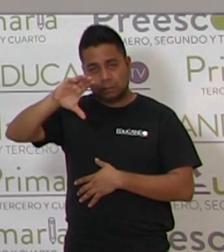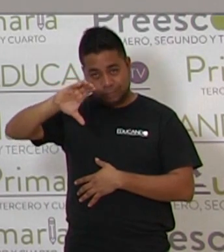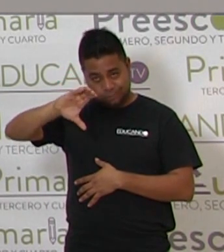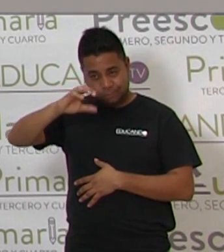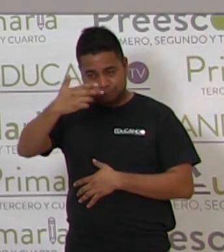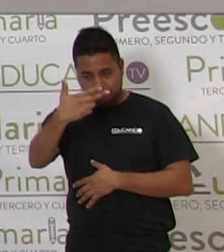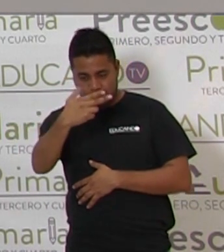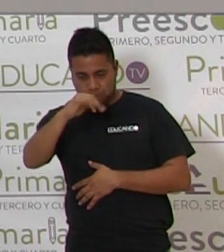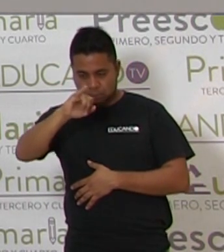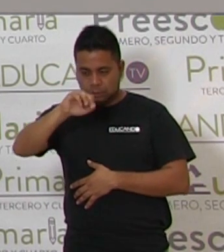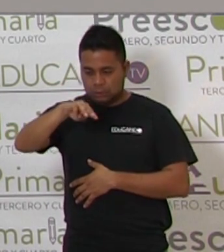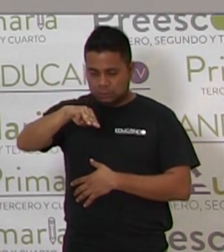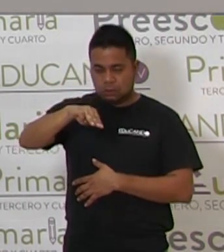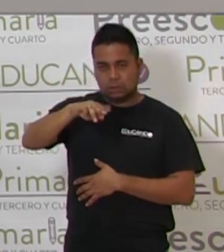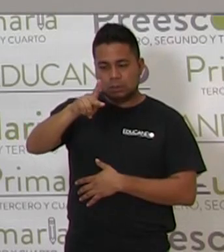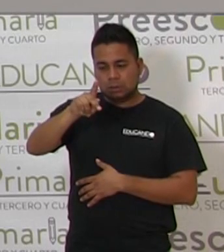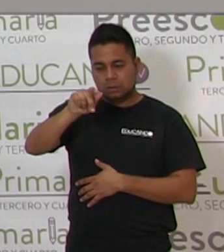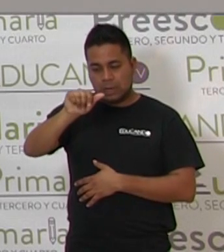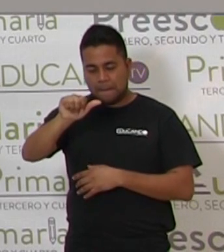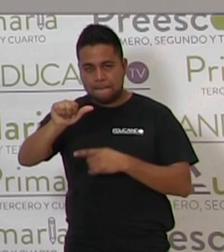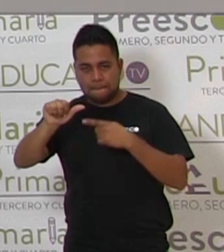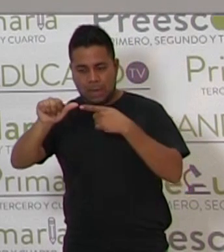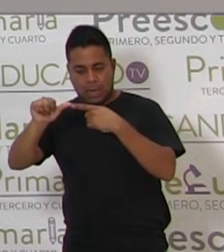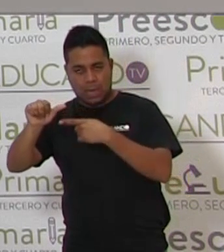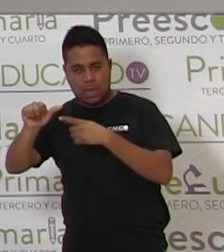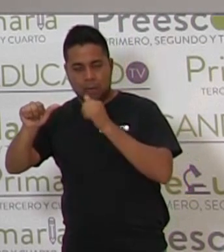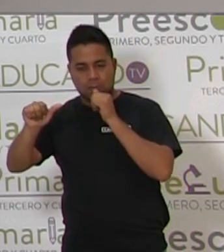Pa... Y tenemos la vocal A.